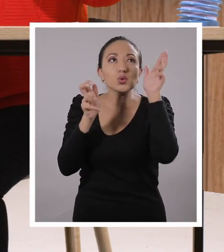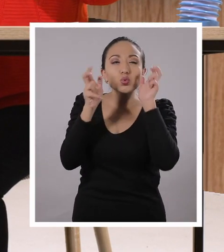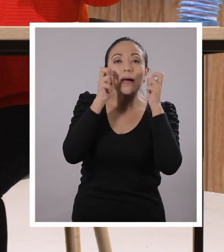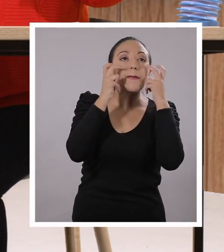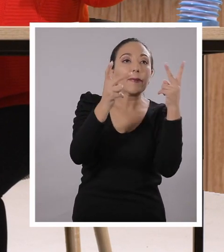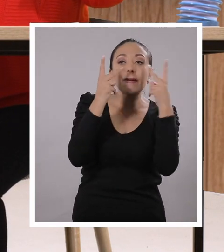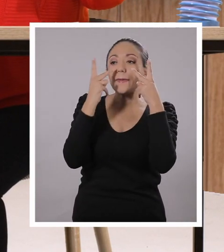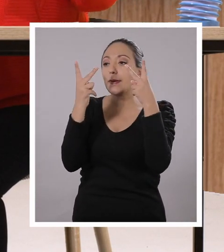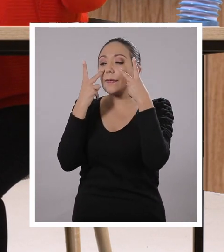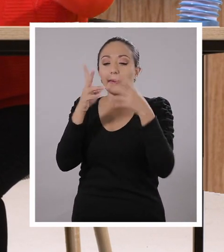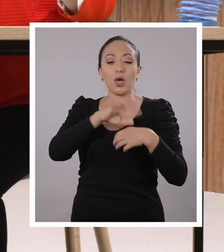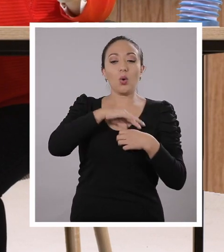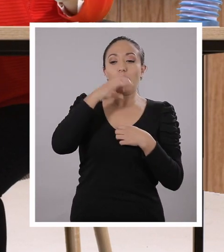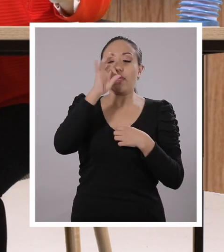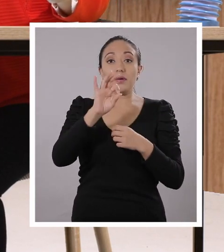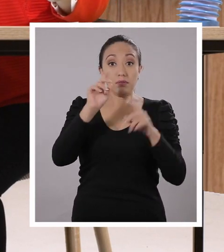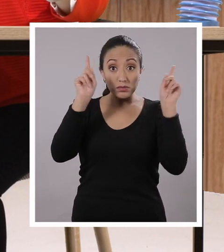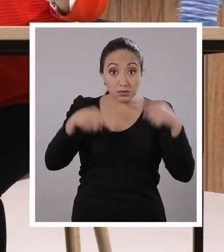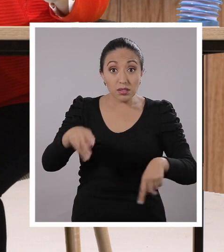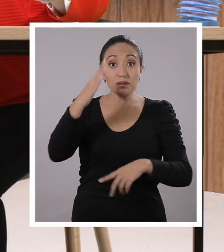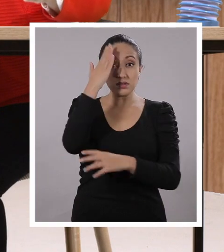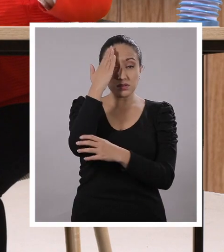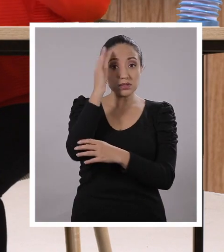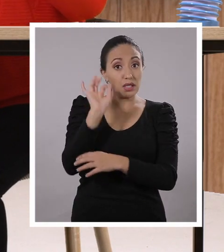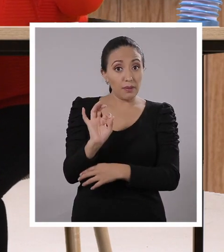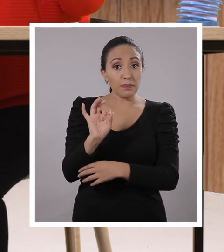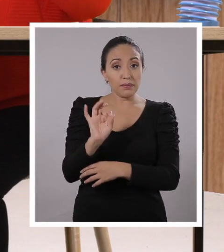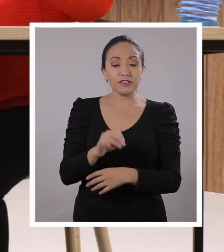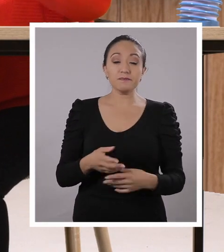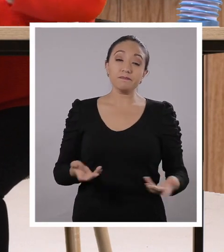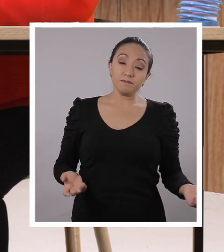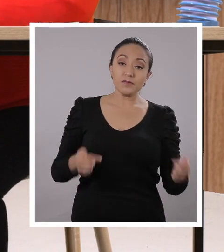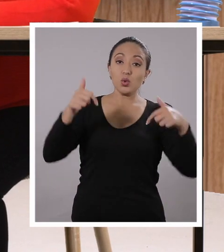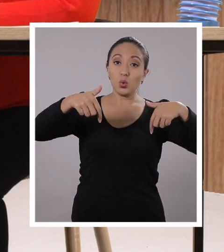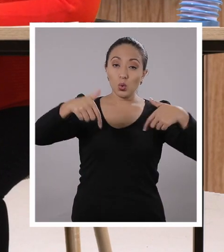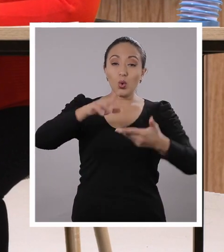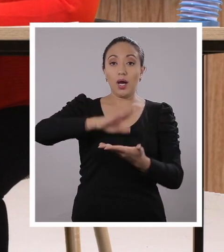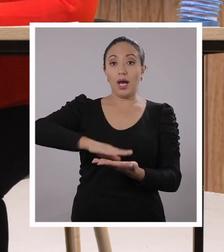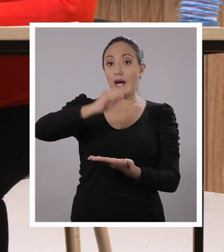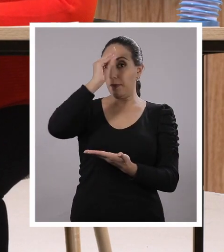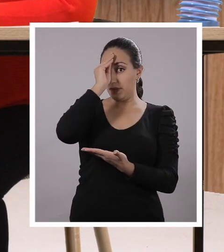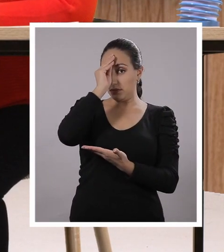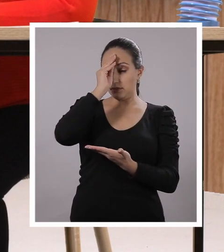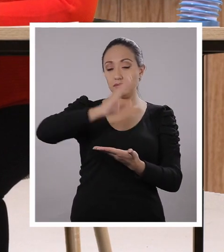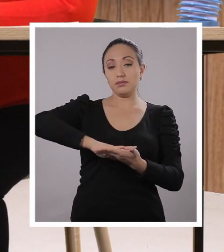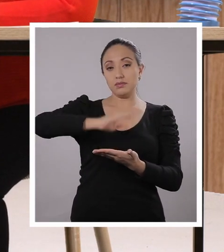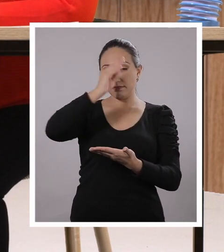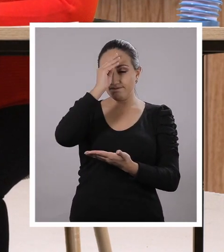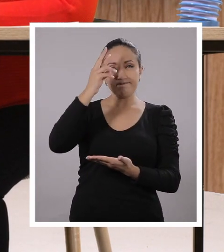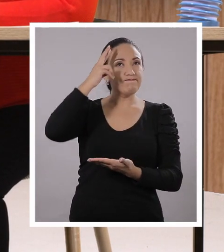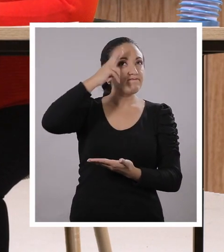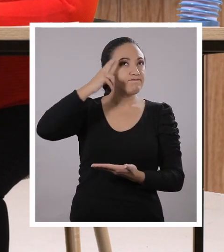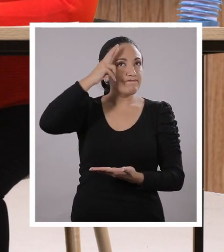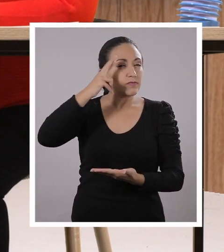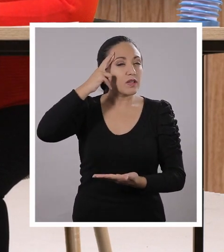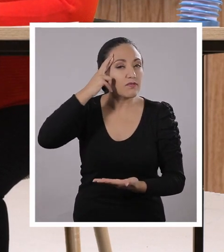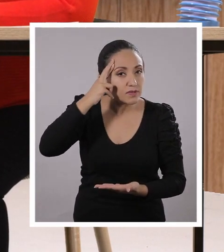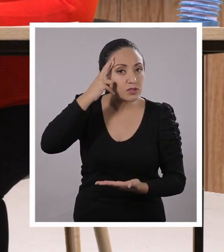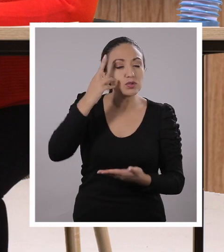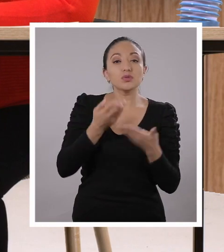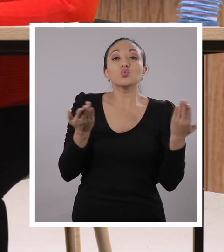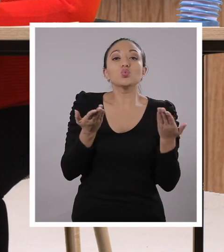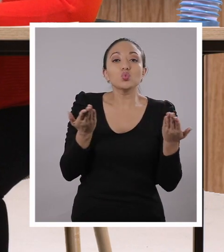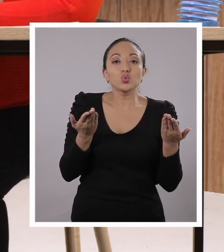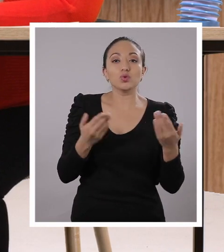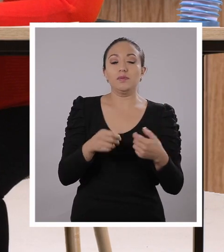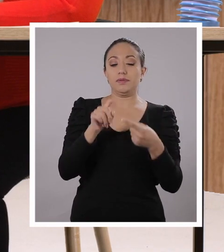pronto hemos escuchado muchas cosas, pero realmente conocemos. El día de hoy hemos dedicado, Santi, a reflexionar y